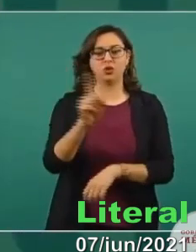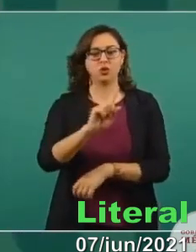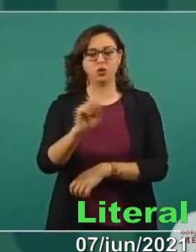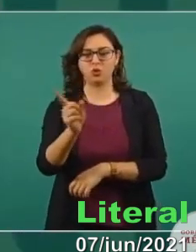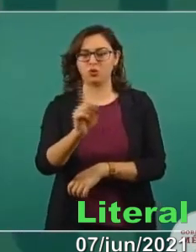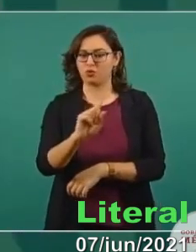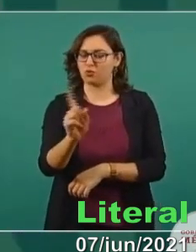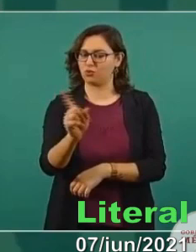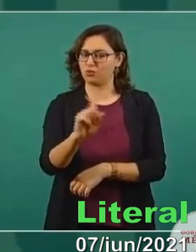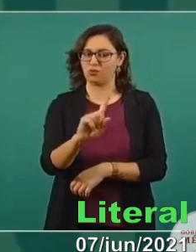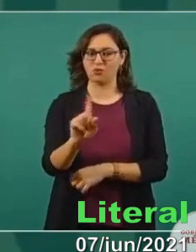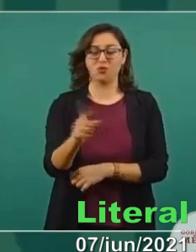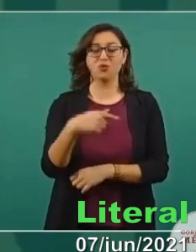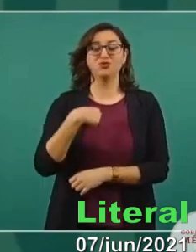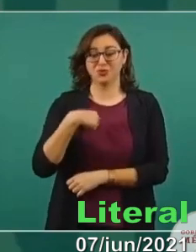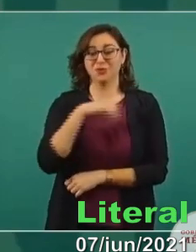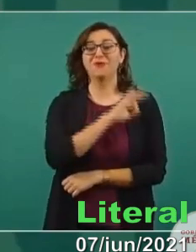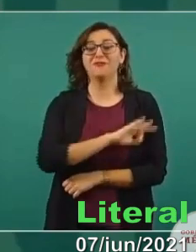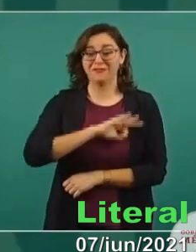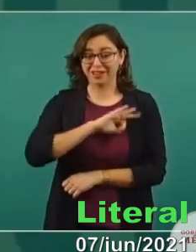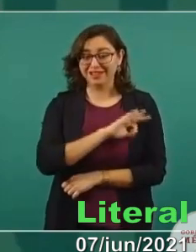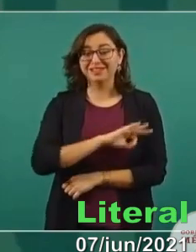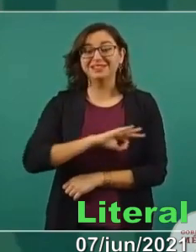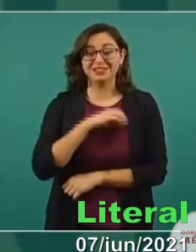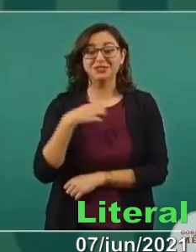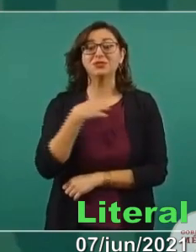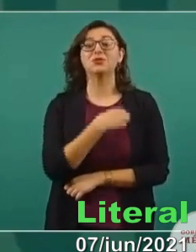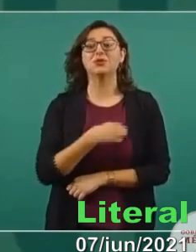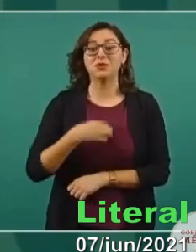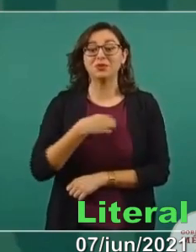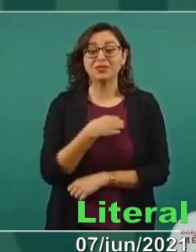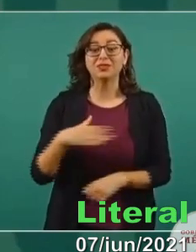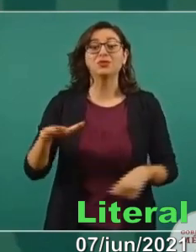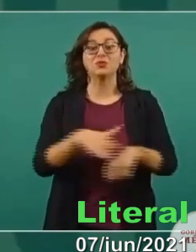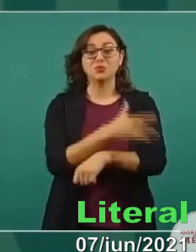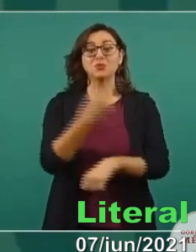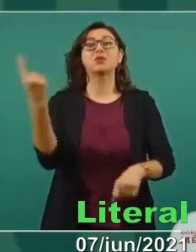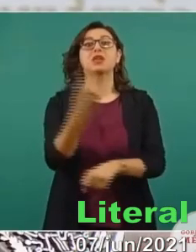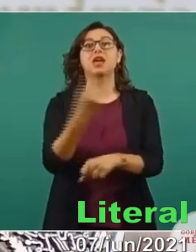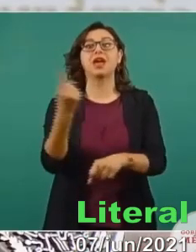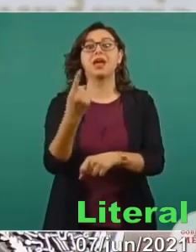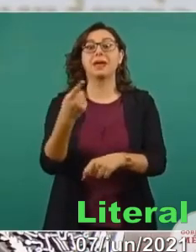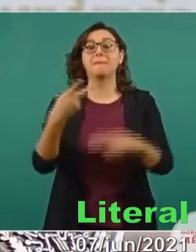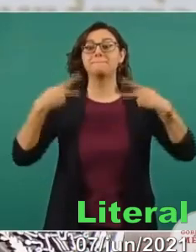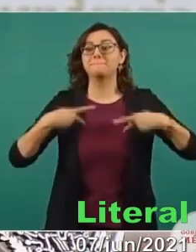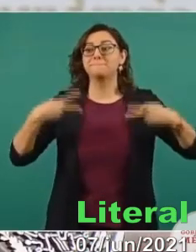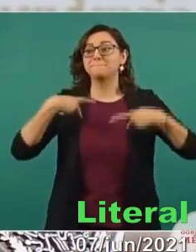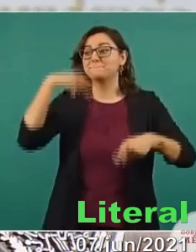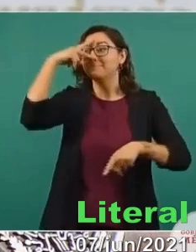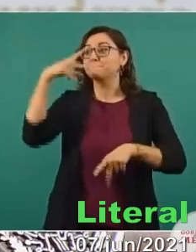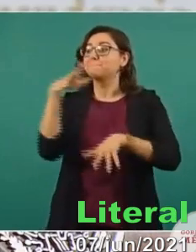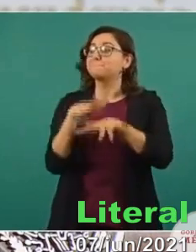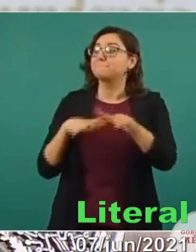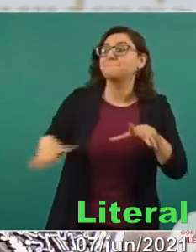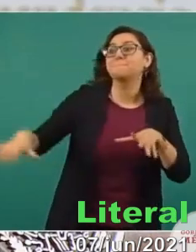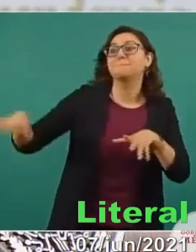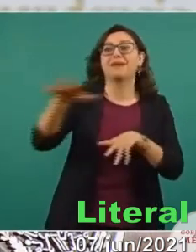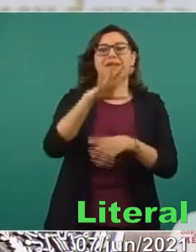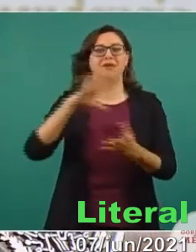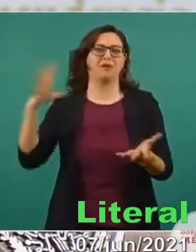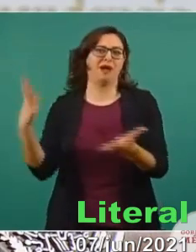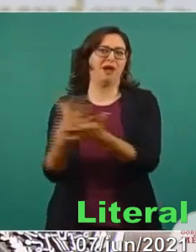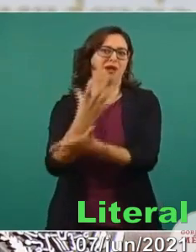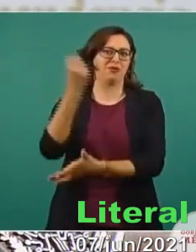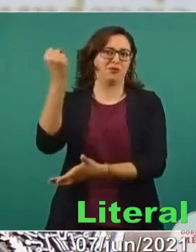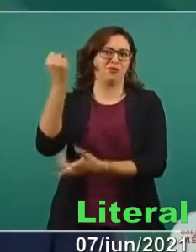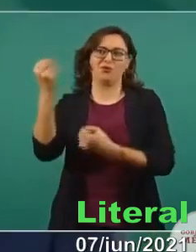contento porque entre todos los mexicanos pasamos esta prueba para